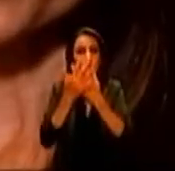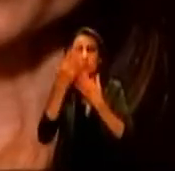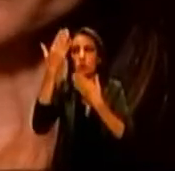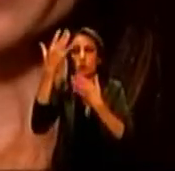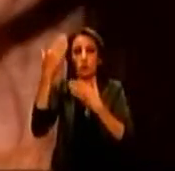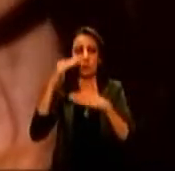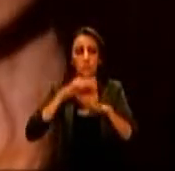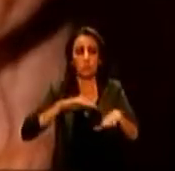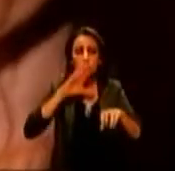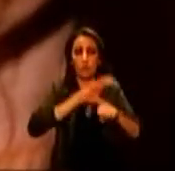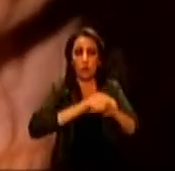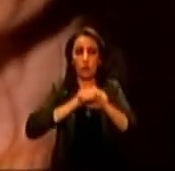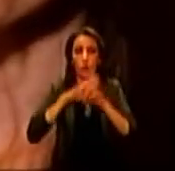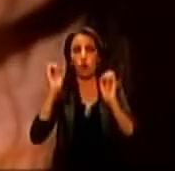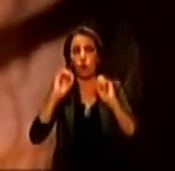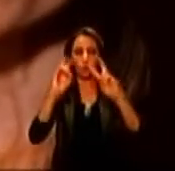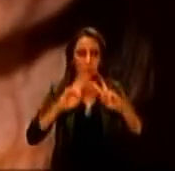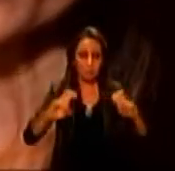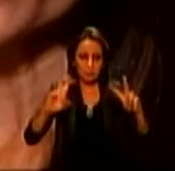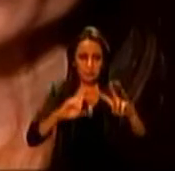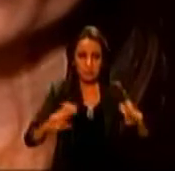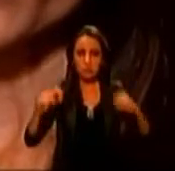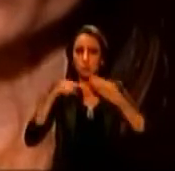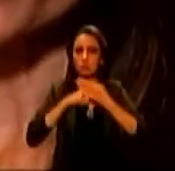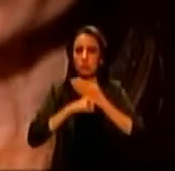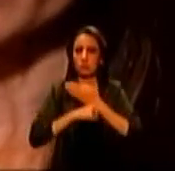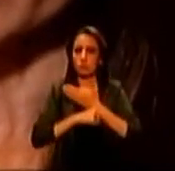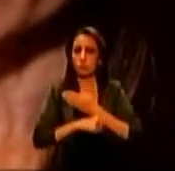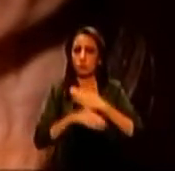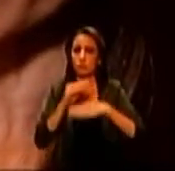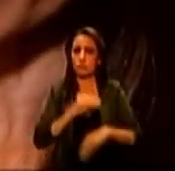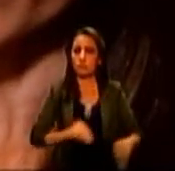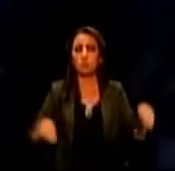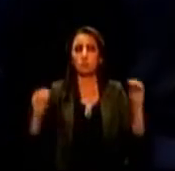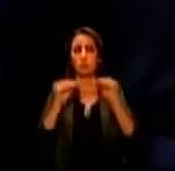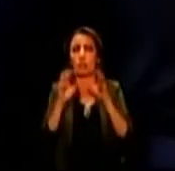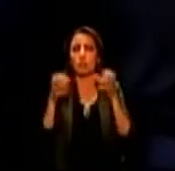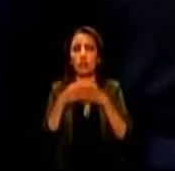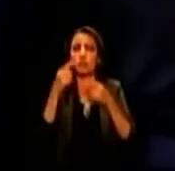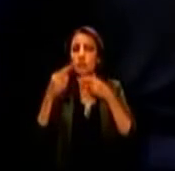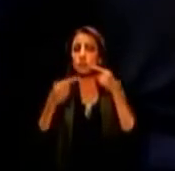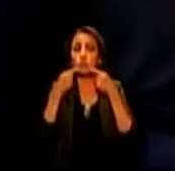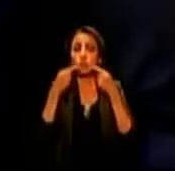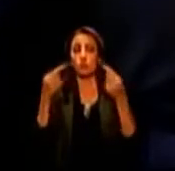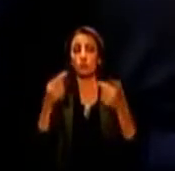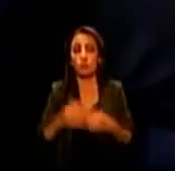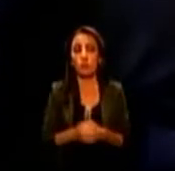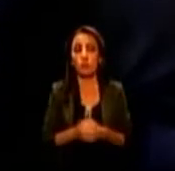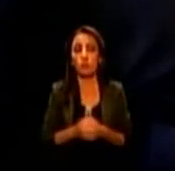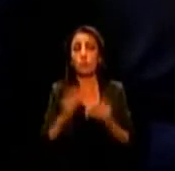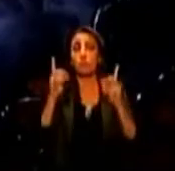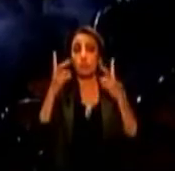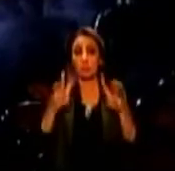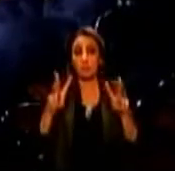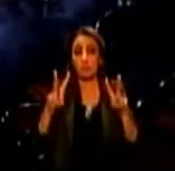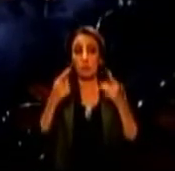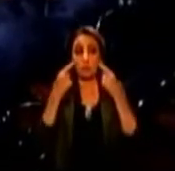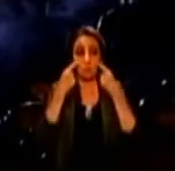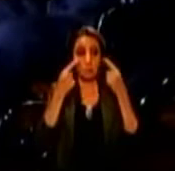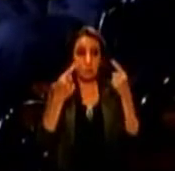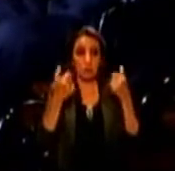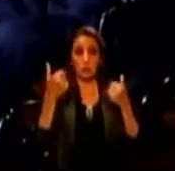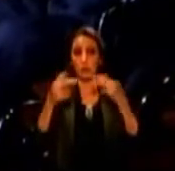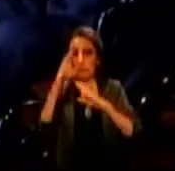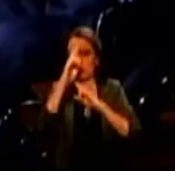con varias investigaciones en curso, con los poderes del Estado renovados. Veo no